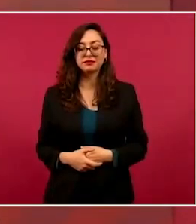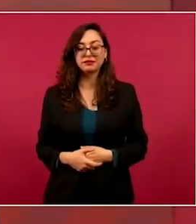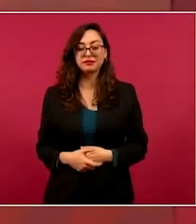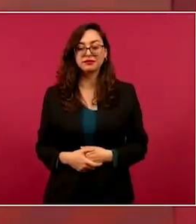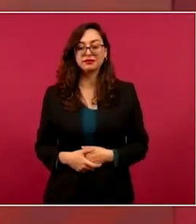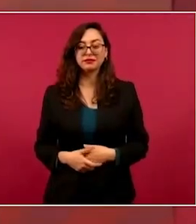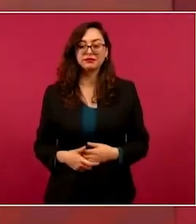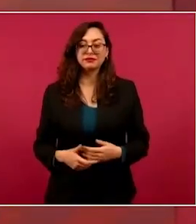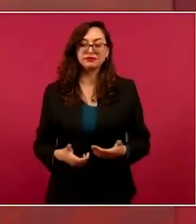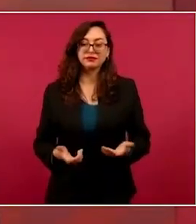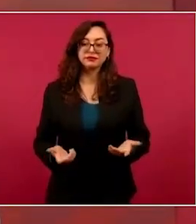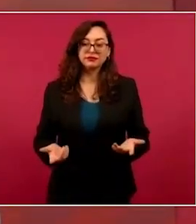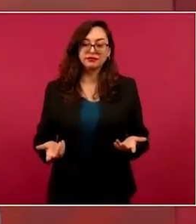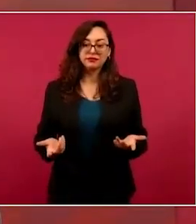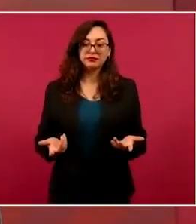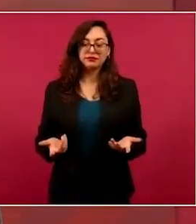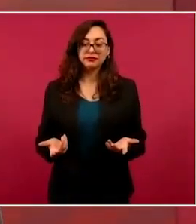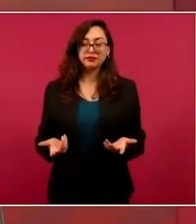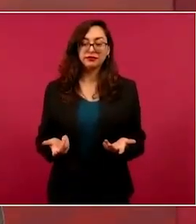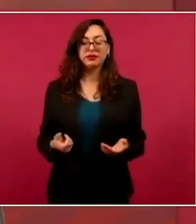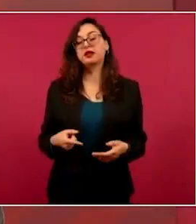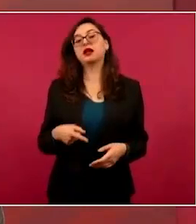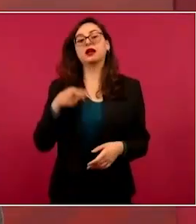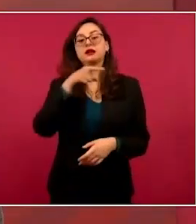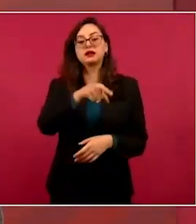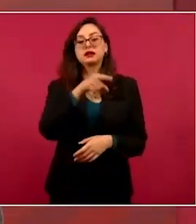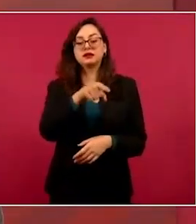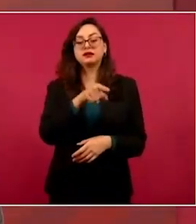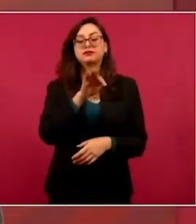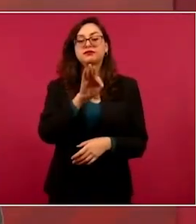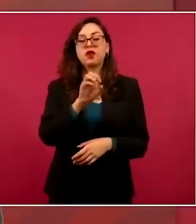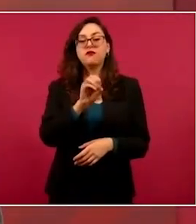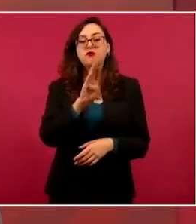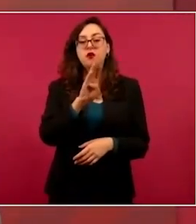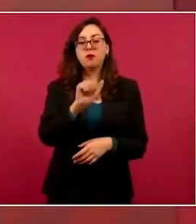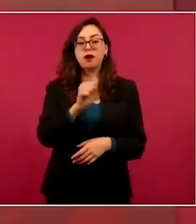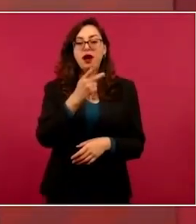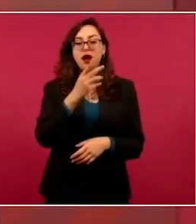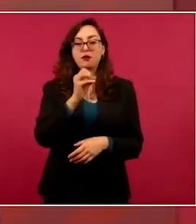Uno de los que era director del FOAPROA